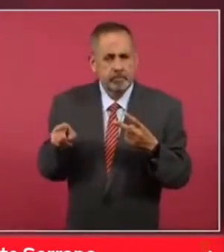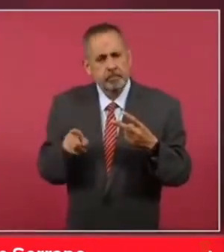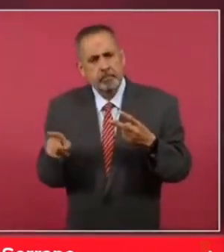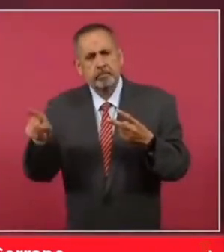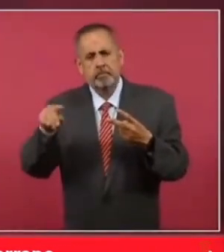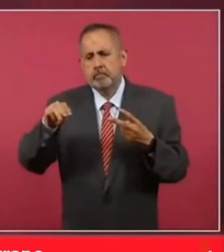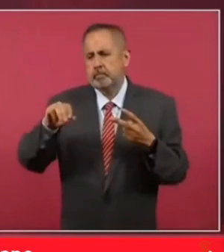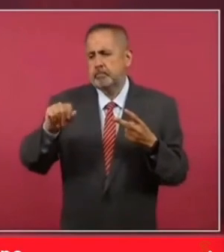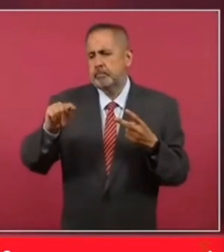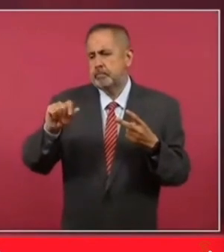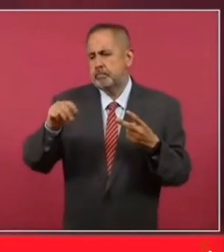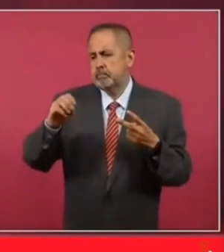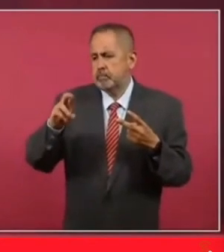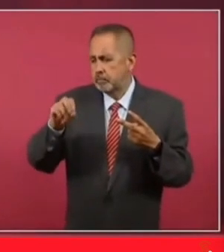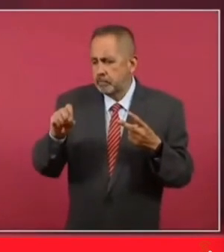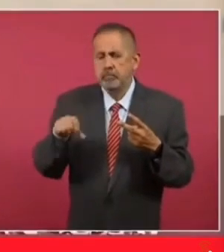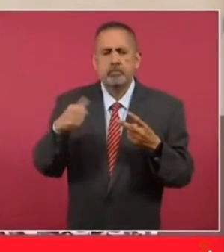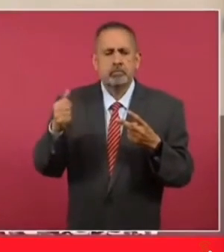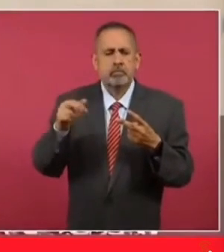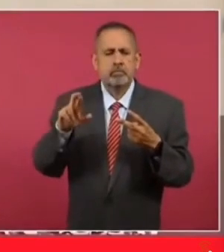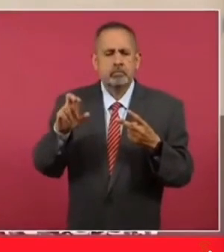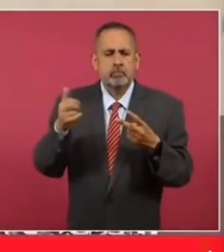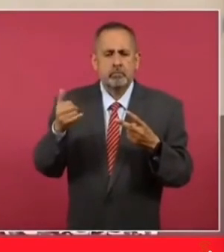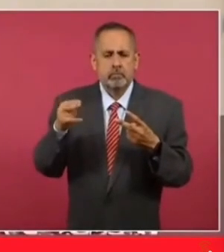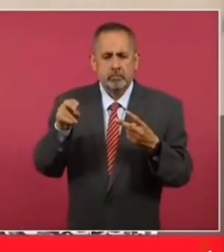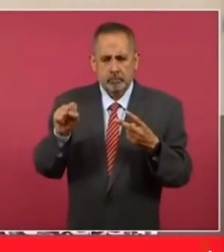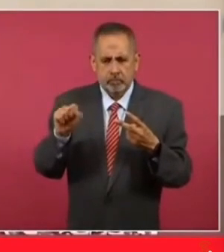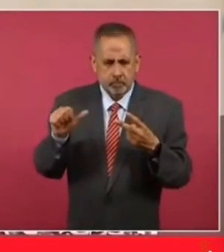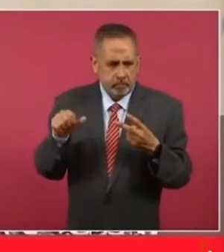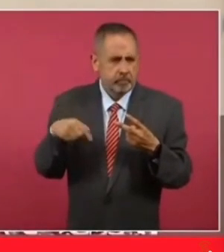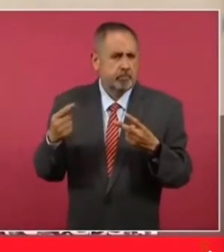Matamoros, Reynosa, Nuevo Laredo.